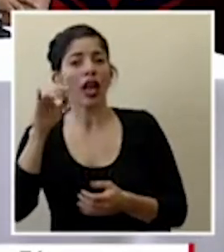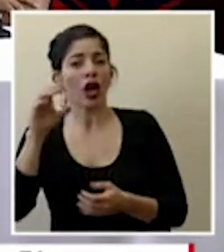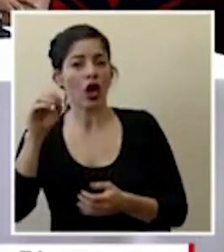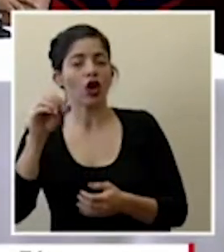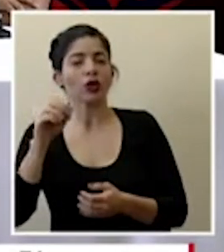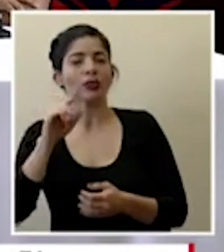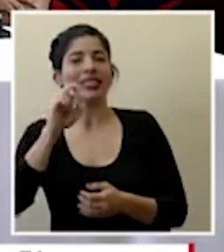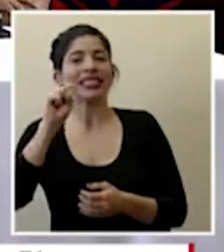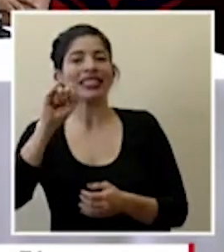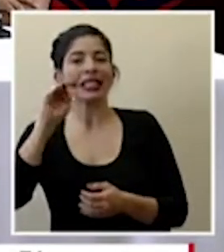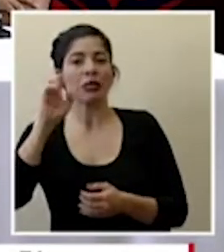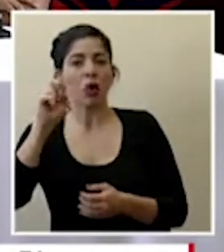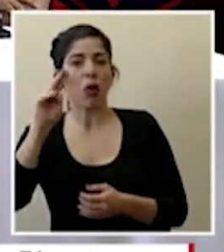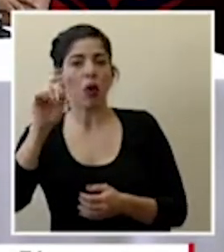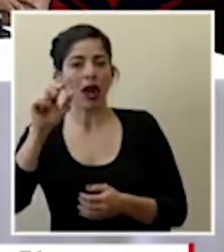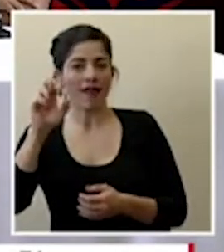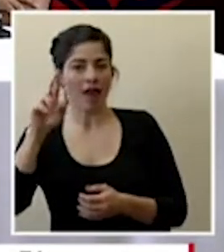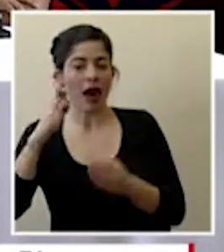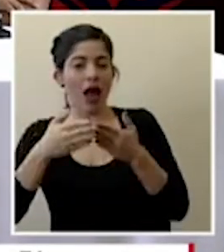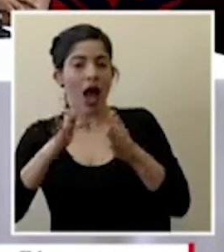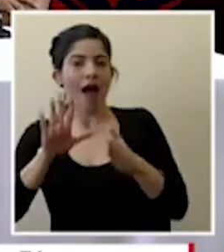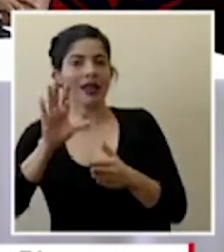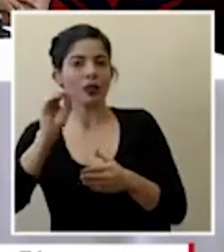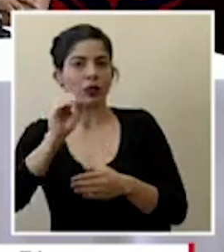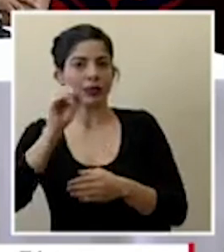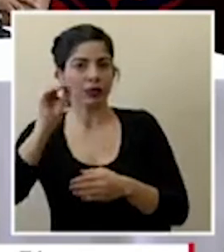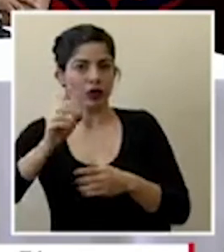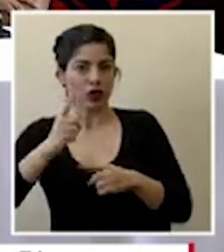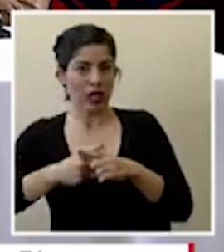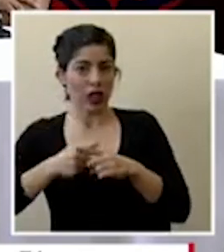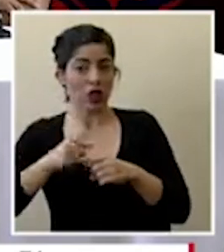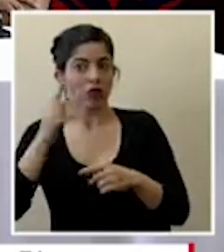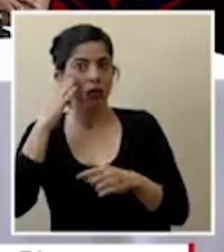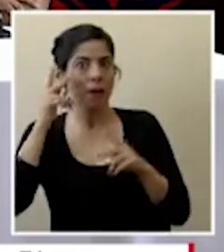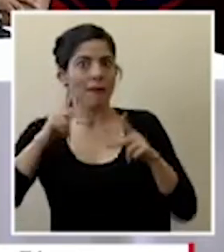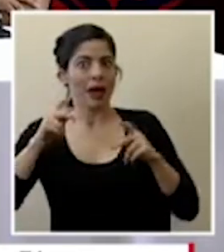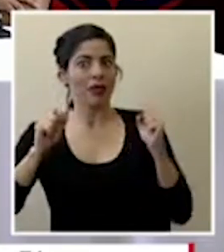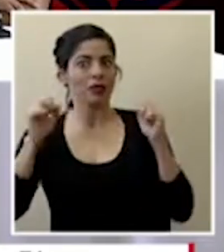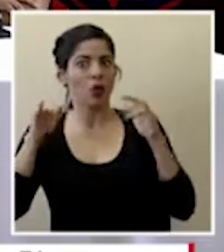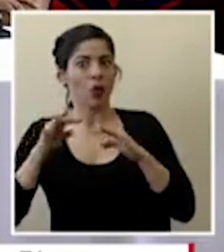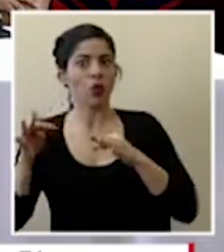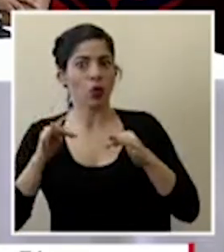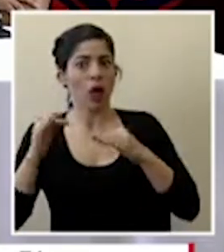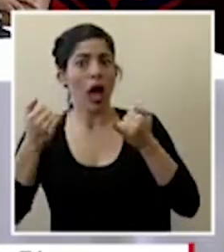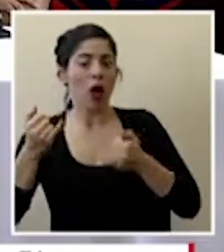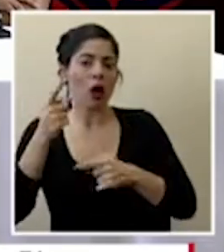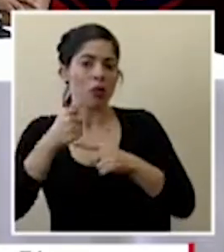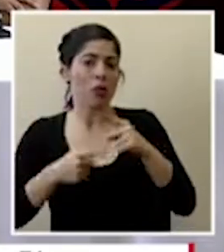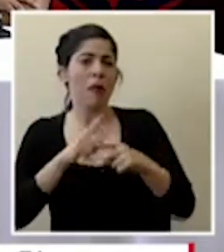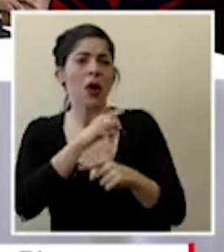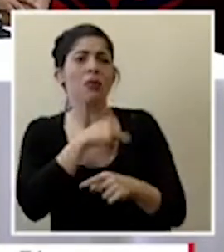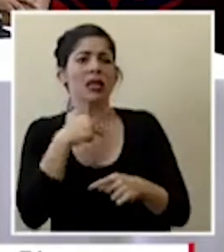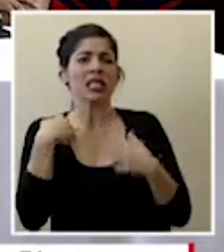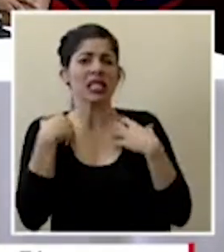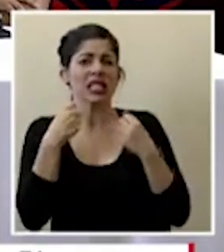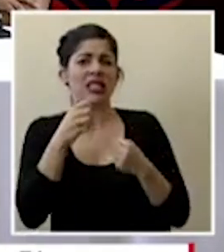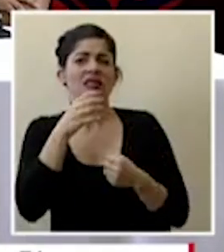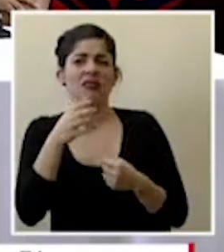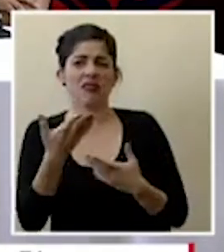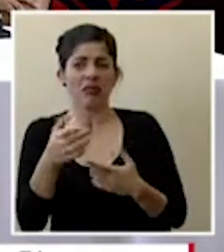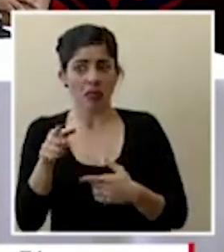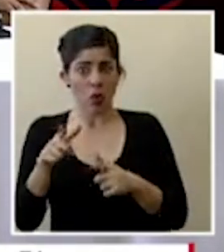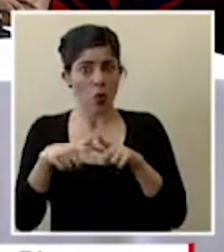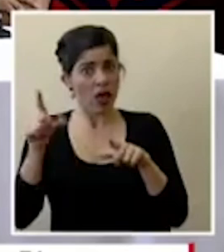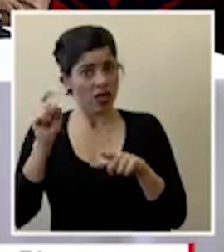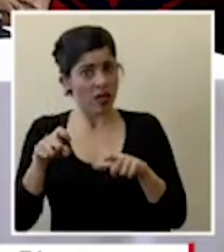a un 50 por ciento entre semana tomando en cuenta que es un sitio turístico que recibe personas cuál es la recomendación del ministerio de salud si se debe permanecer este